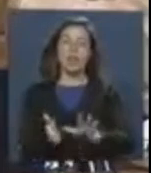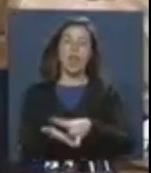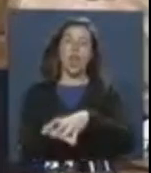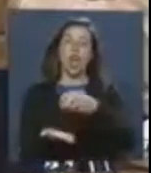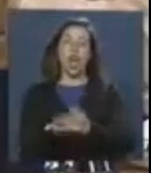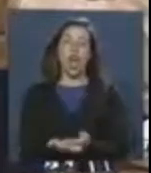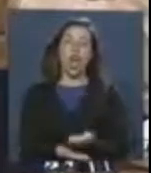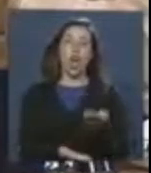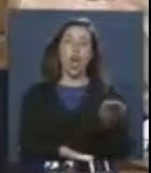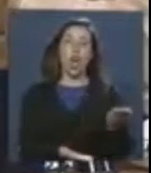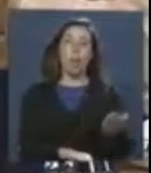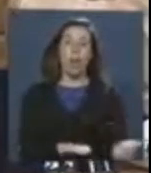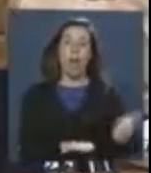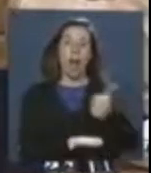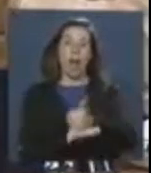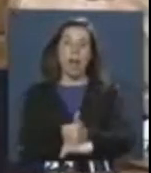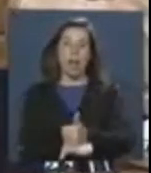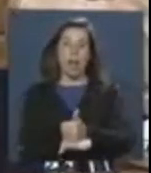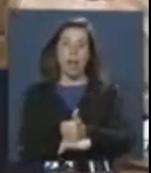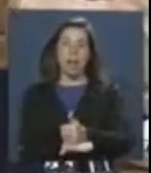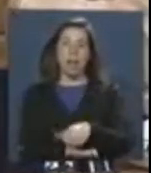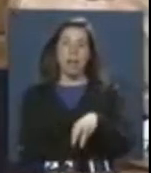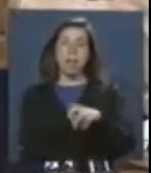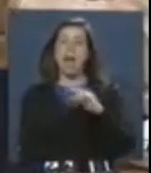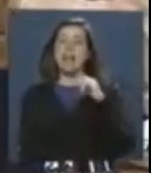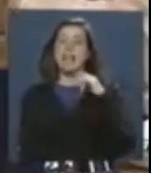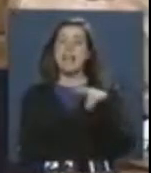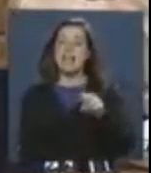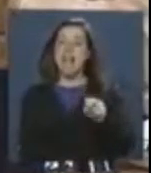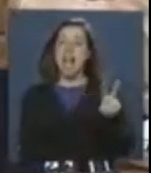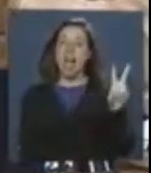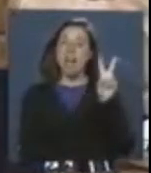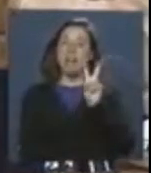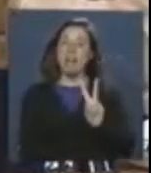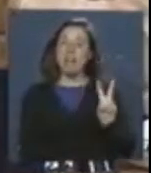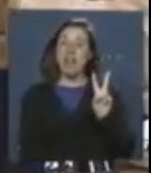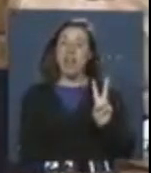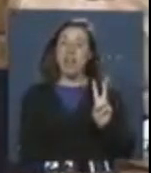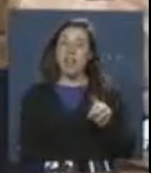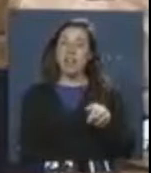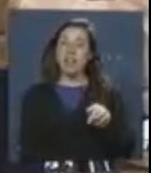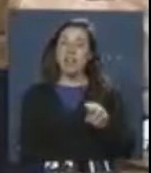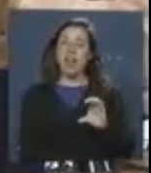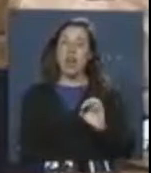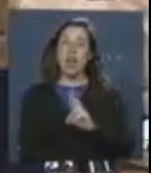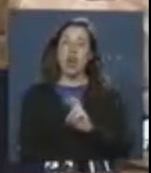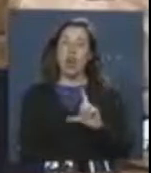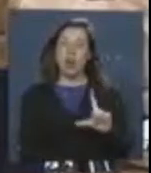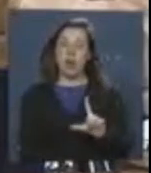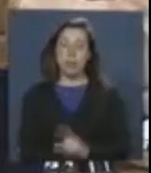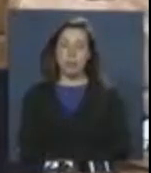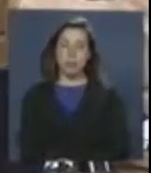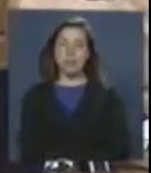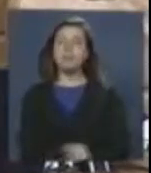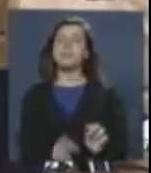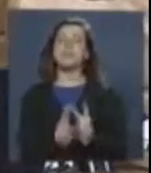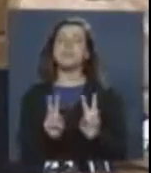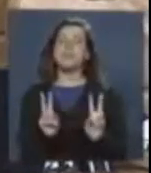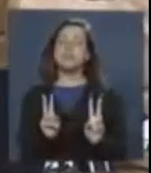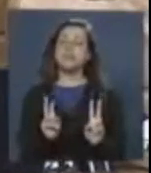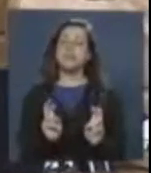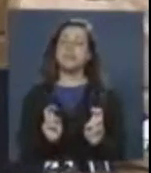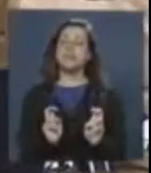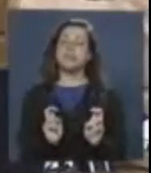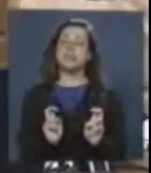copia a los alcaldes de Mariquina, Valdivia y Corral. Y esto tiene que ver con el